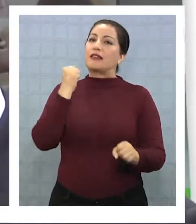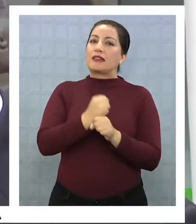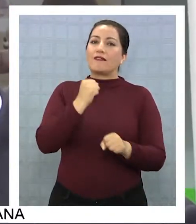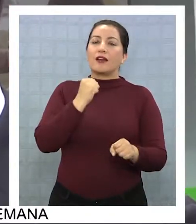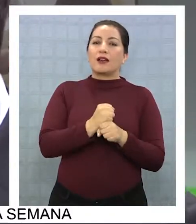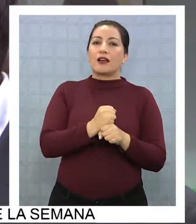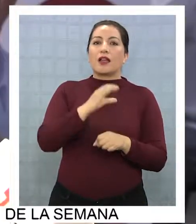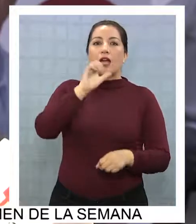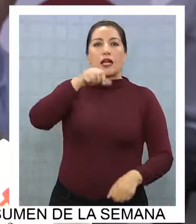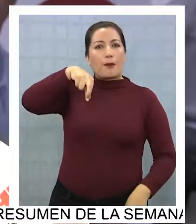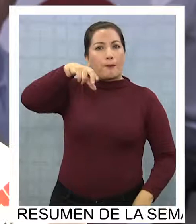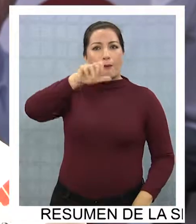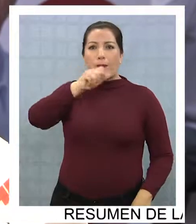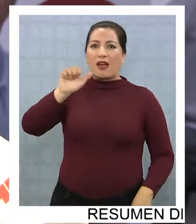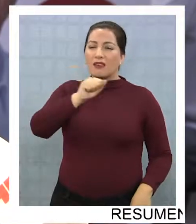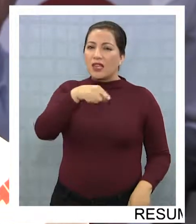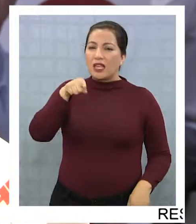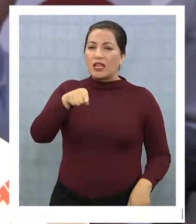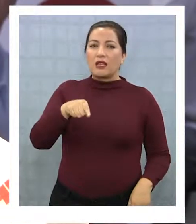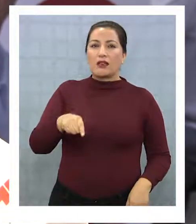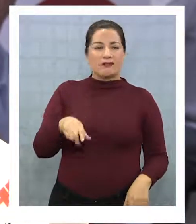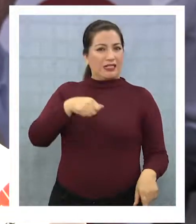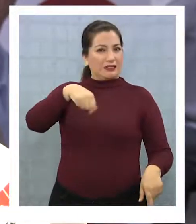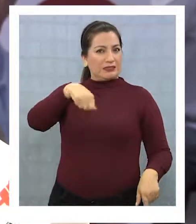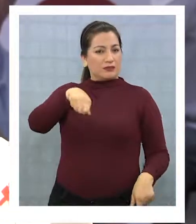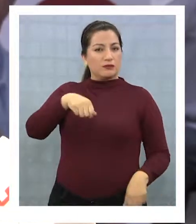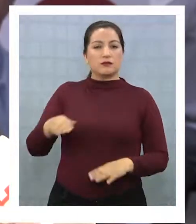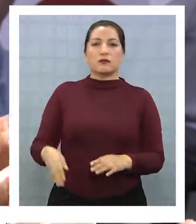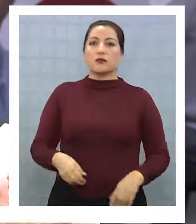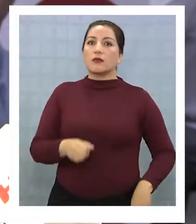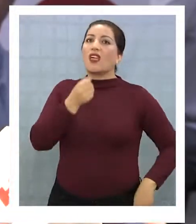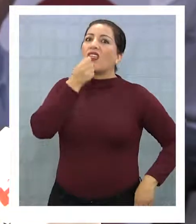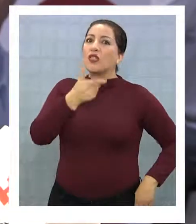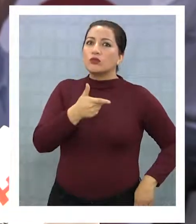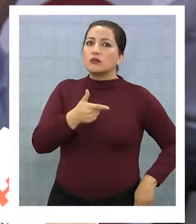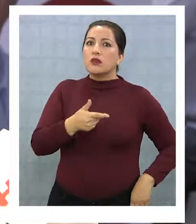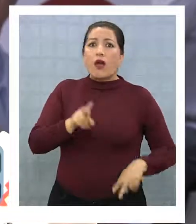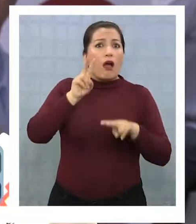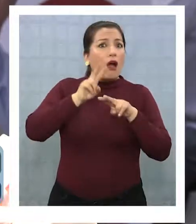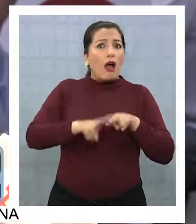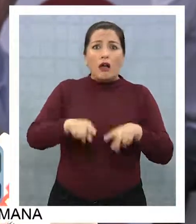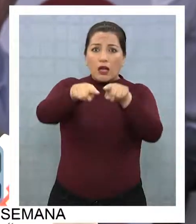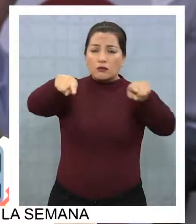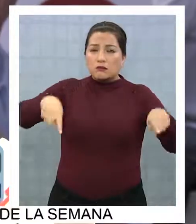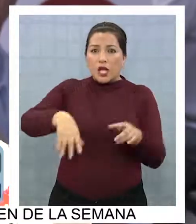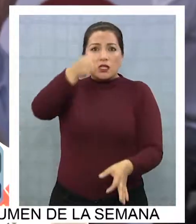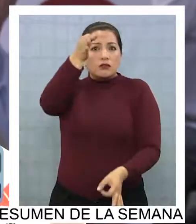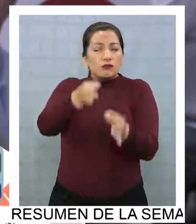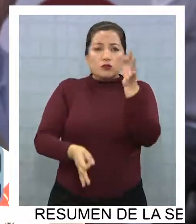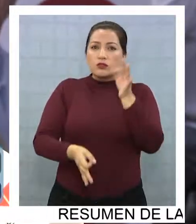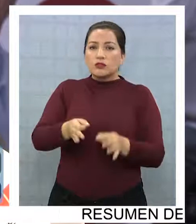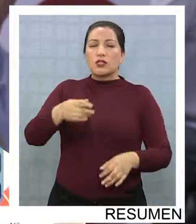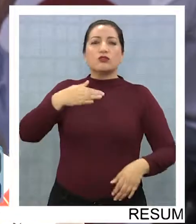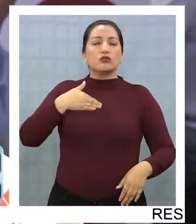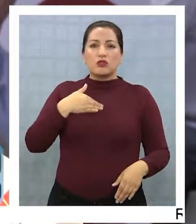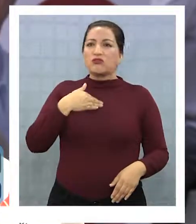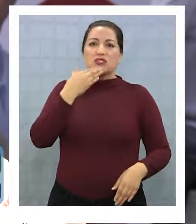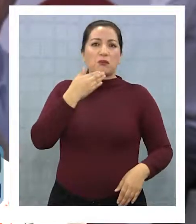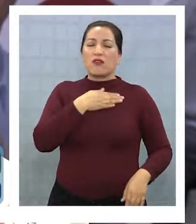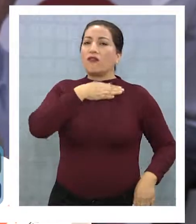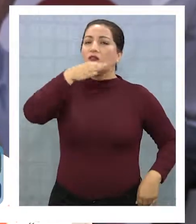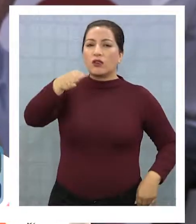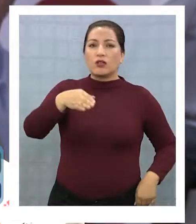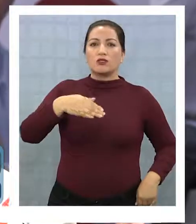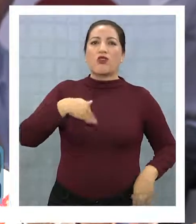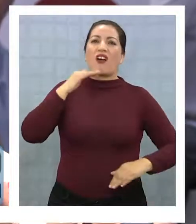senatorial. Si tienen una acusación concreta, háganla en los tribunales de justicia. Yo he pasado por los tribunales, he tenido que arrancar,